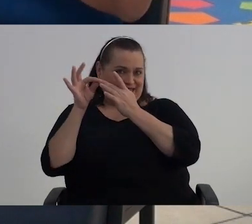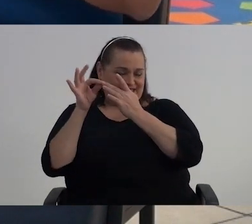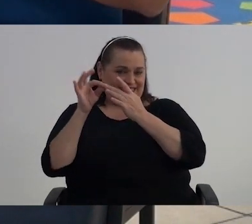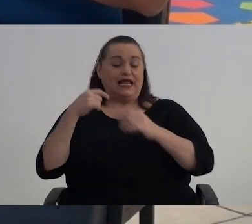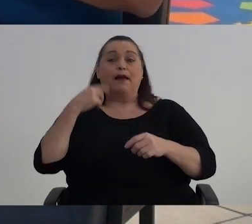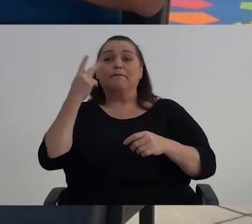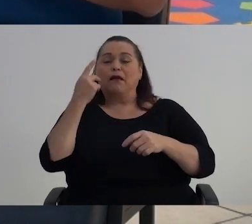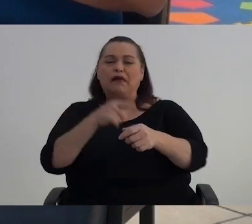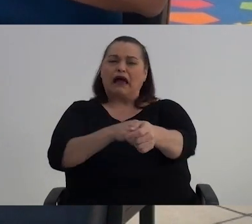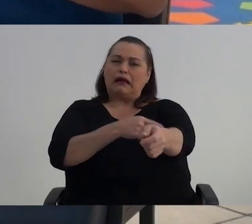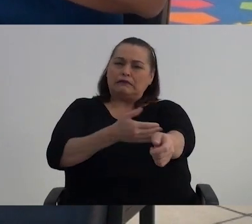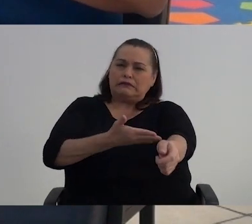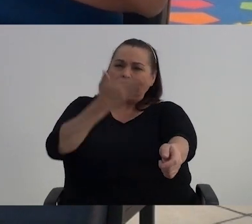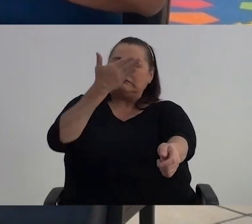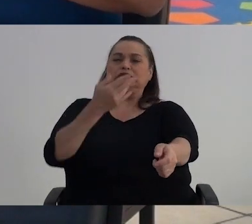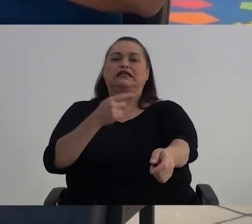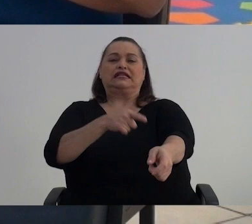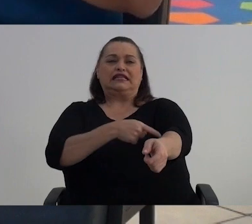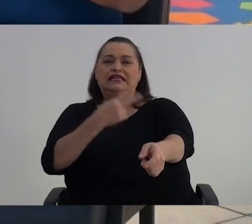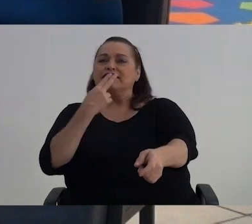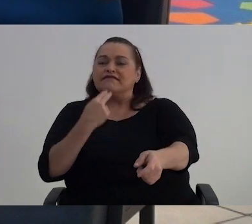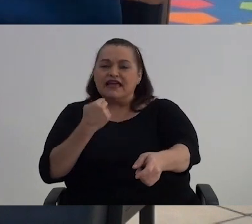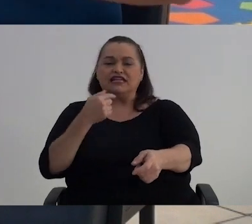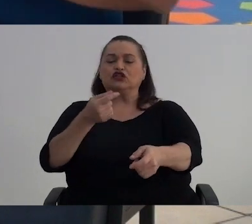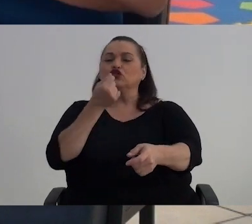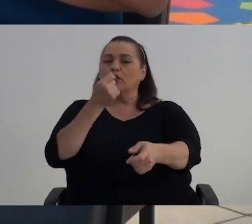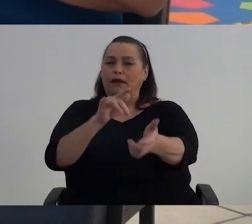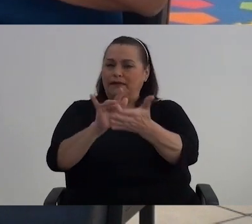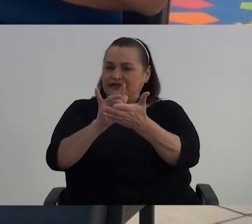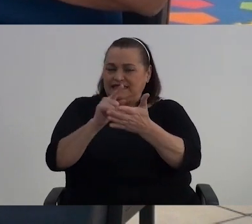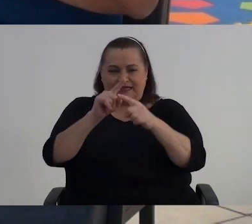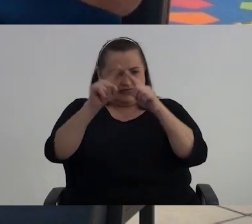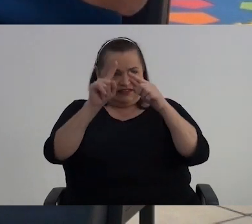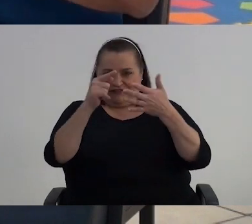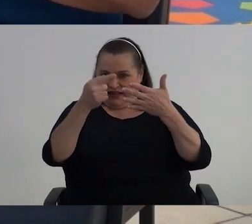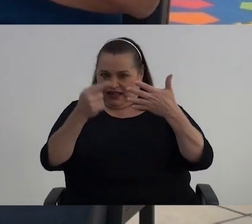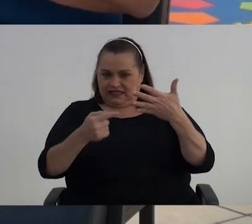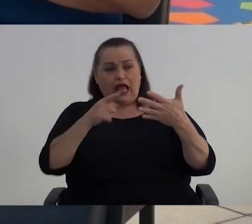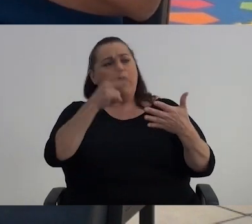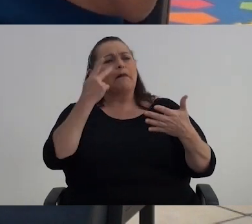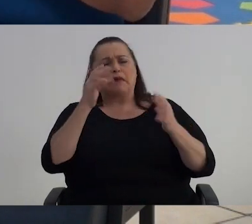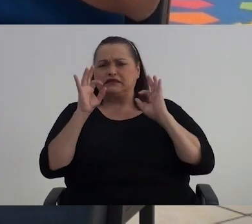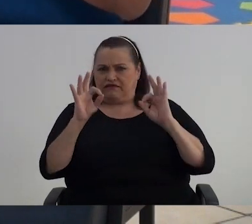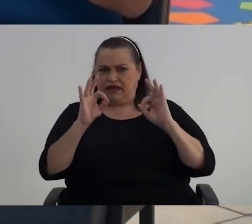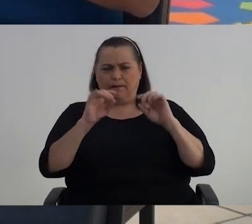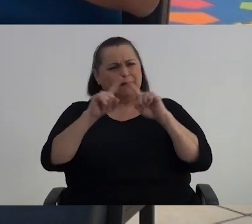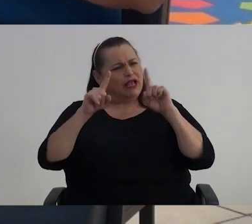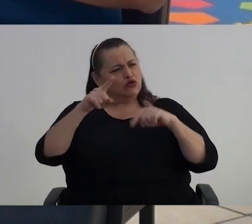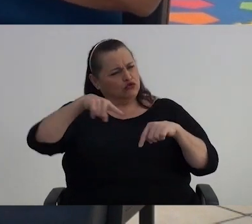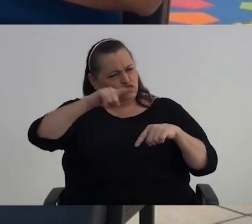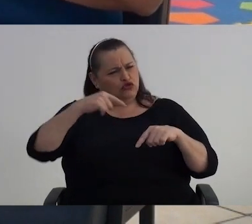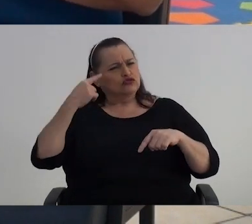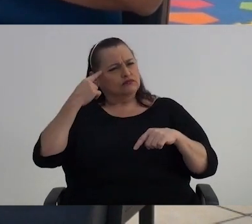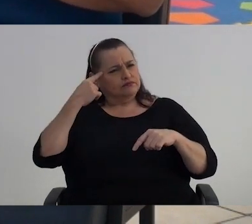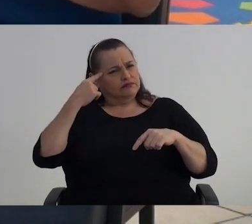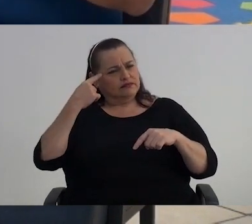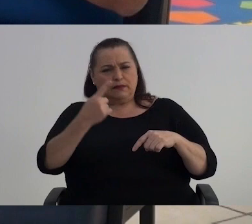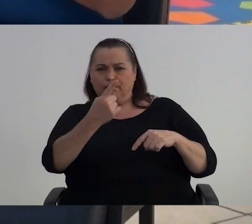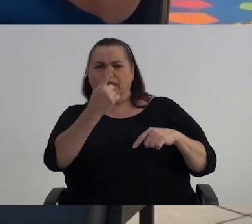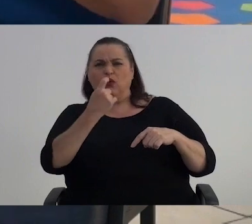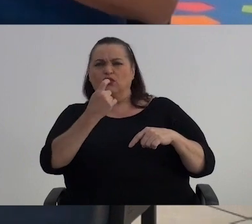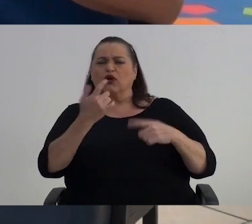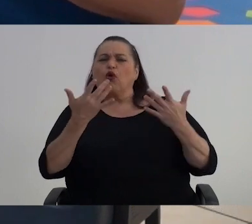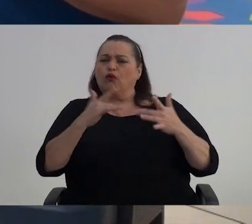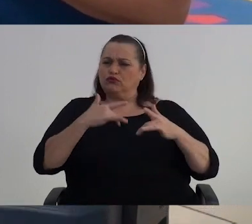Y mi papá es hipertenso, es diabético, toma famotidina, toma X o Y medicamento A mi papá está bien, nos hemos preguntado o le hemos preguntado